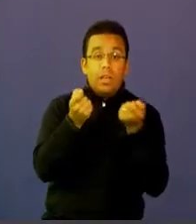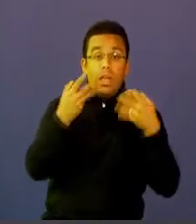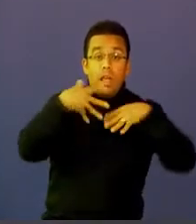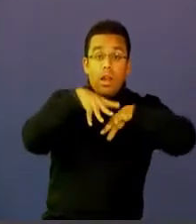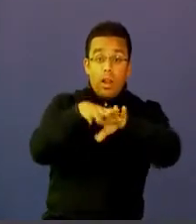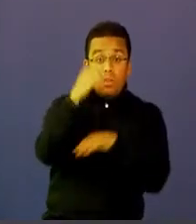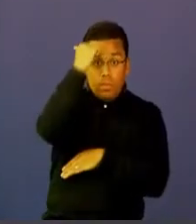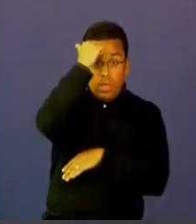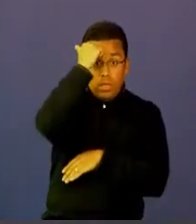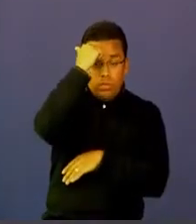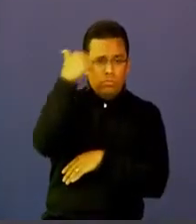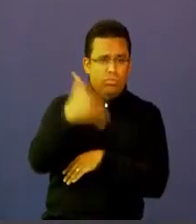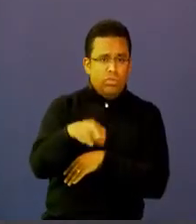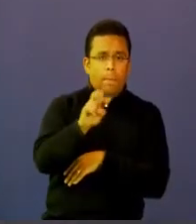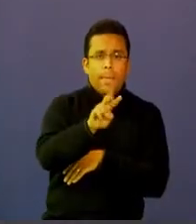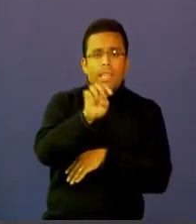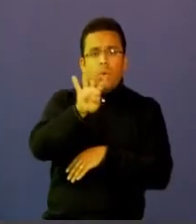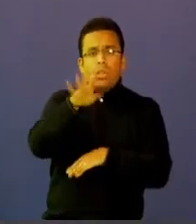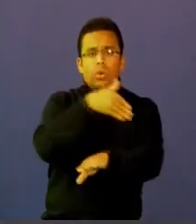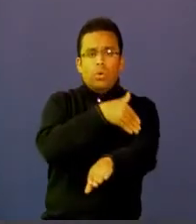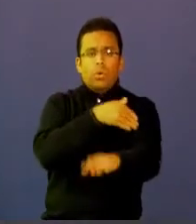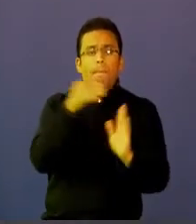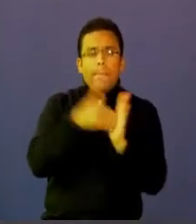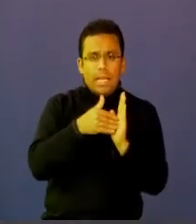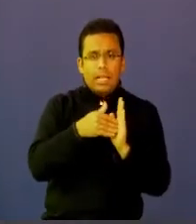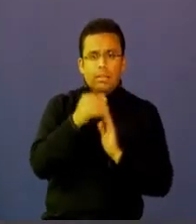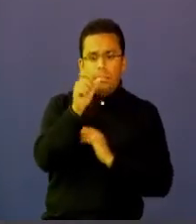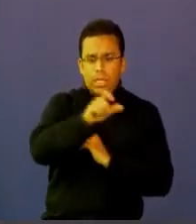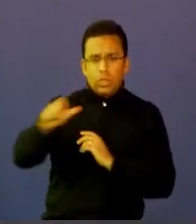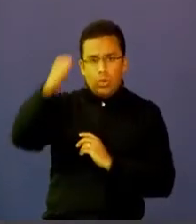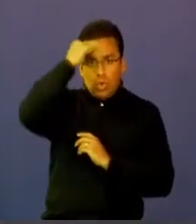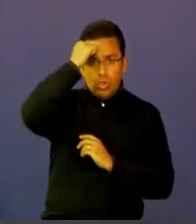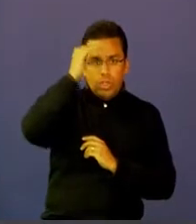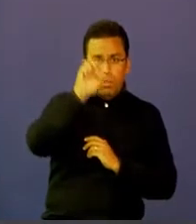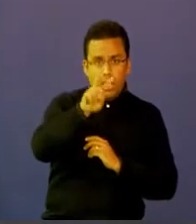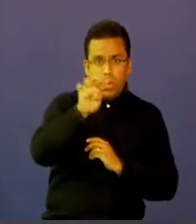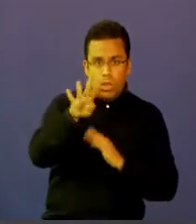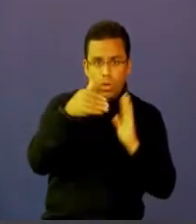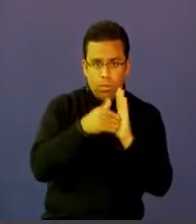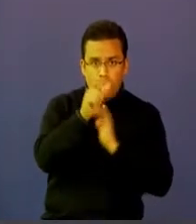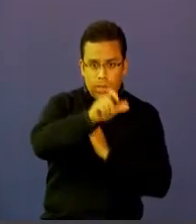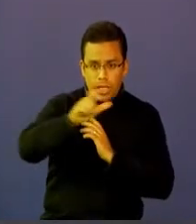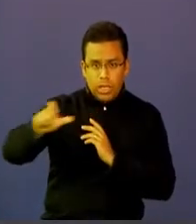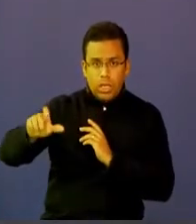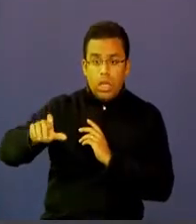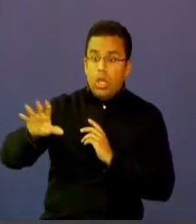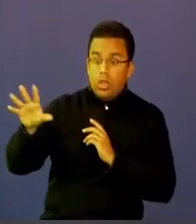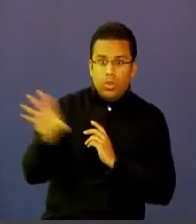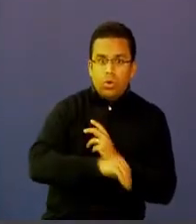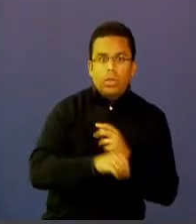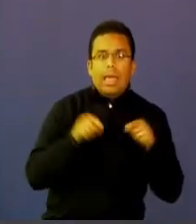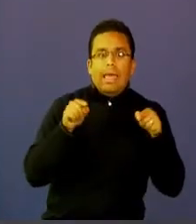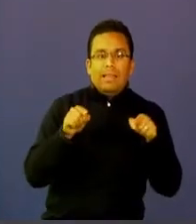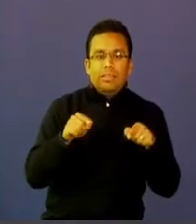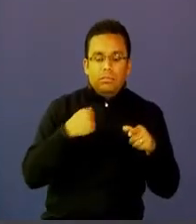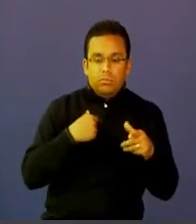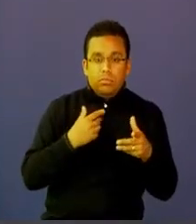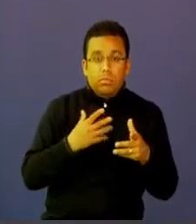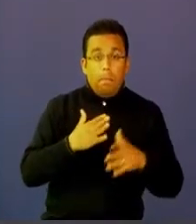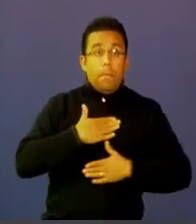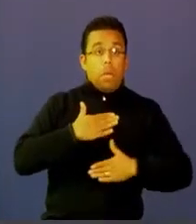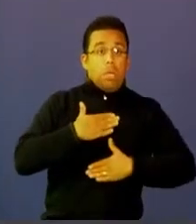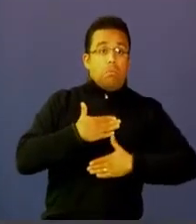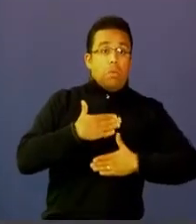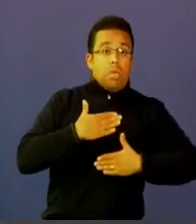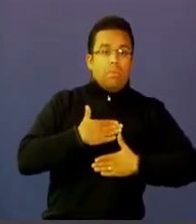vinculó a más de 24 mil docentes en un año ha permitido eso. Ha permitido que de forma permanente el contenido deje de ser exclusivo.